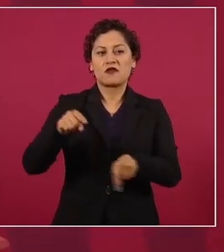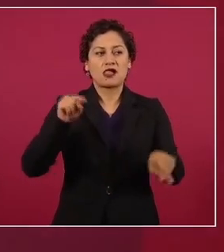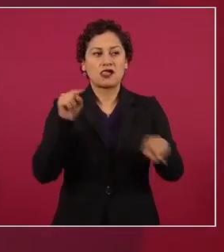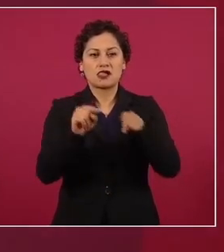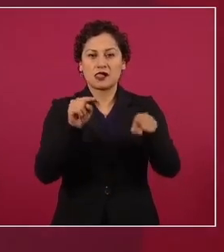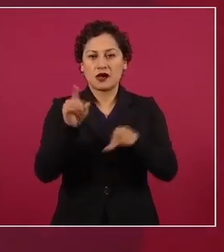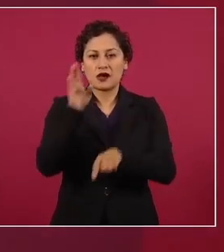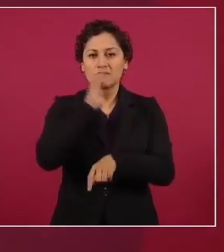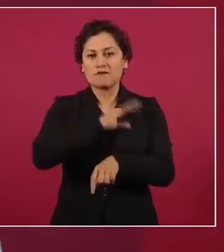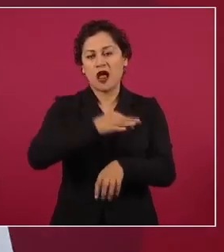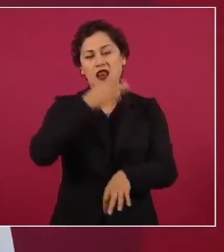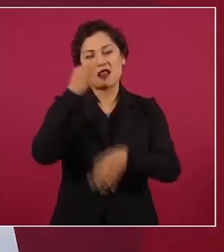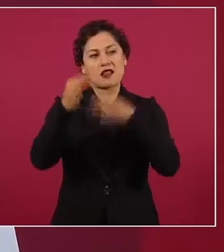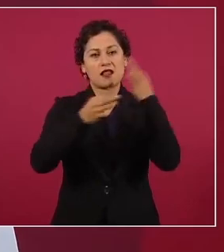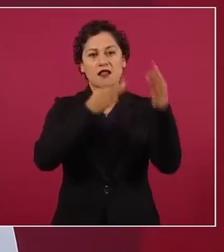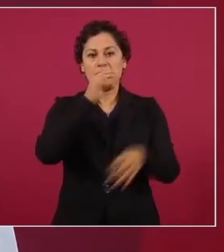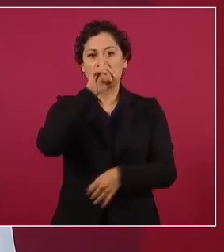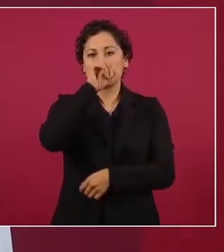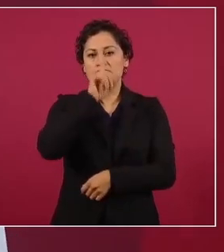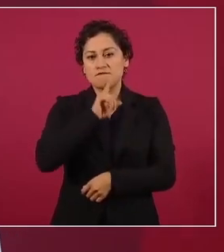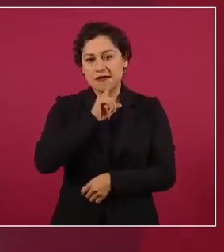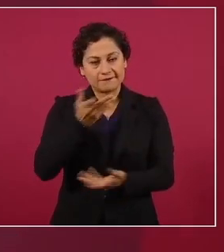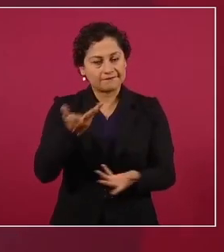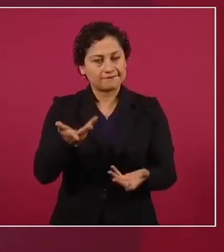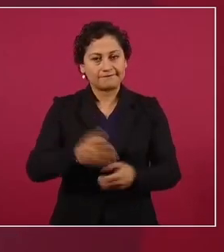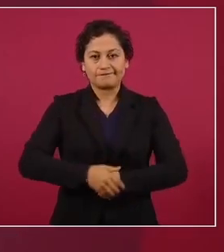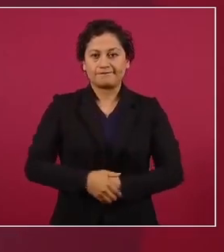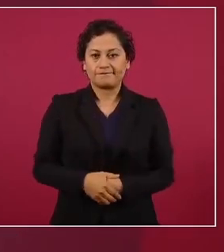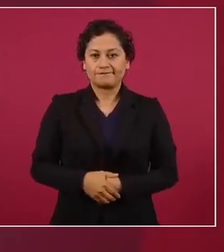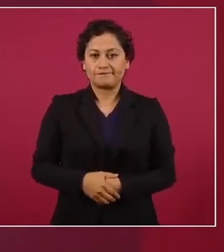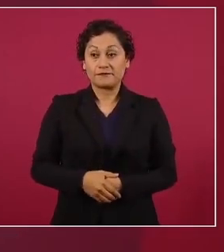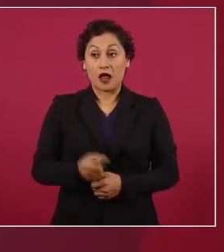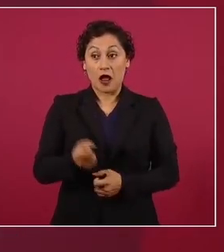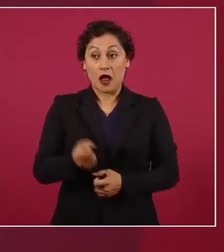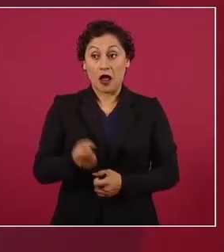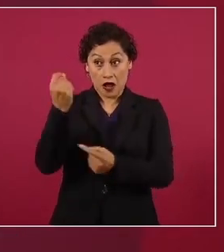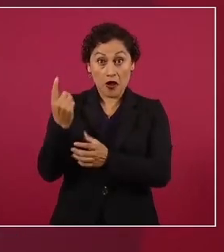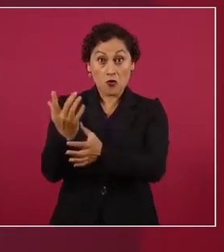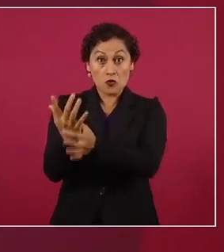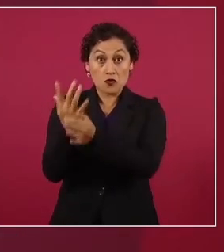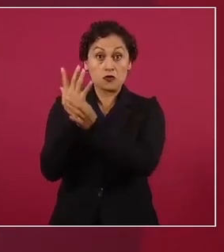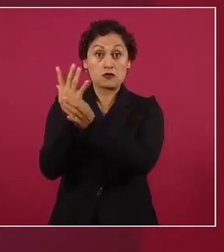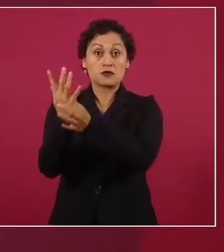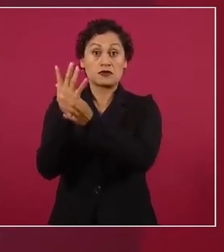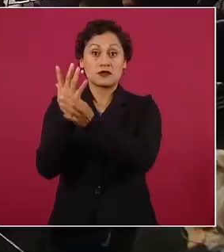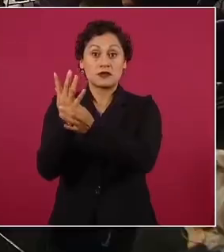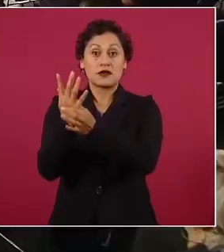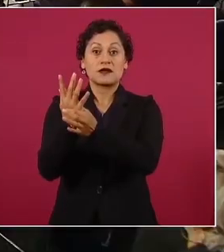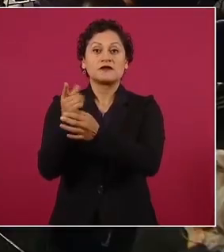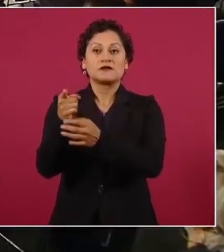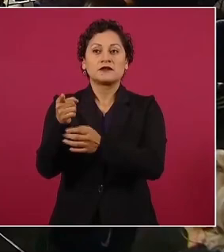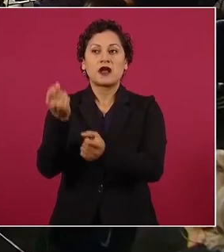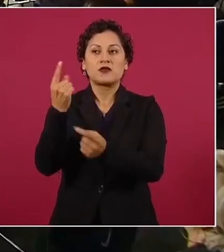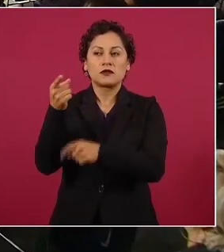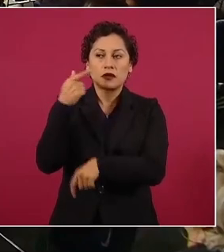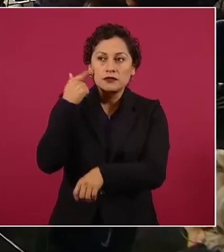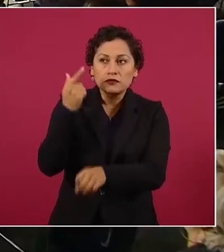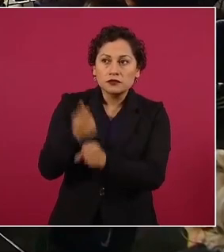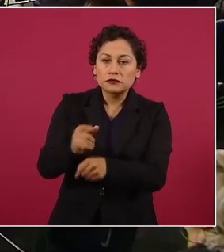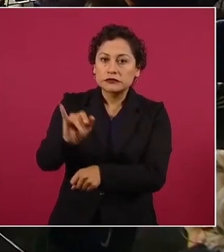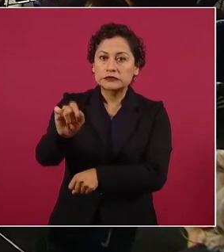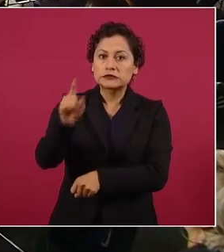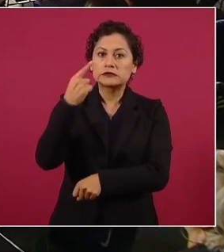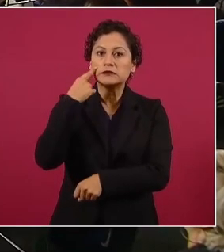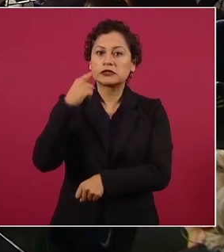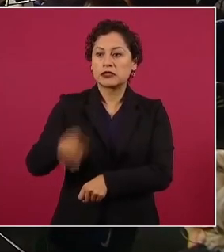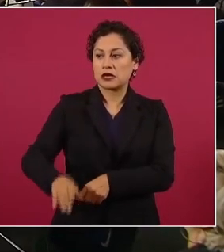lo tanto, de la difusión de noticias falsas. Hasta dijeron que la prueba era que no movió un brazo, de veras. Aquí